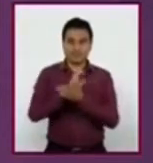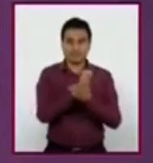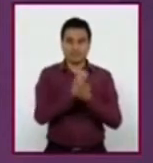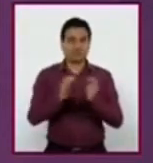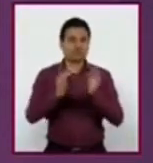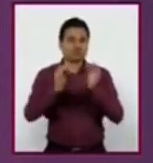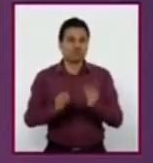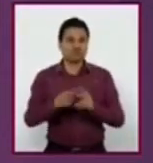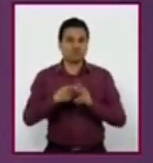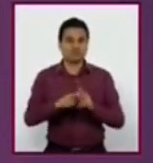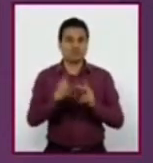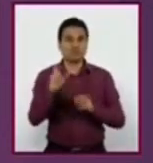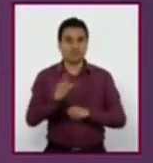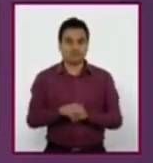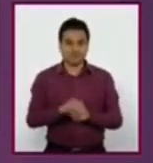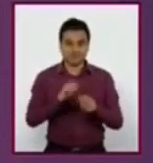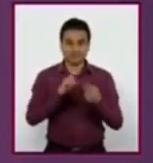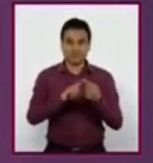discriminación?